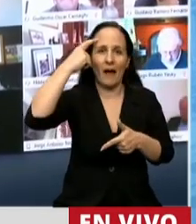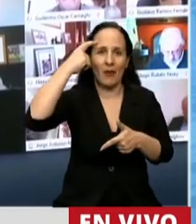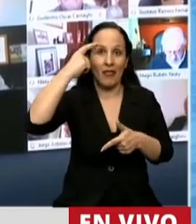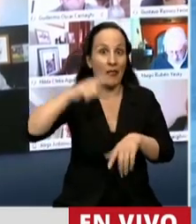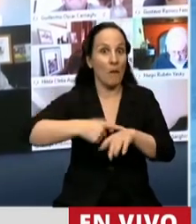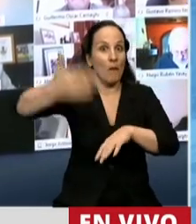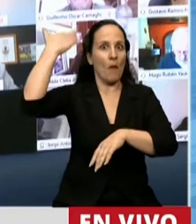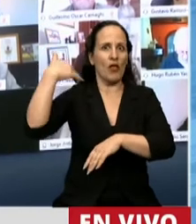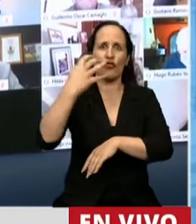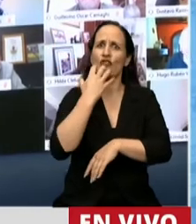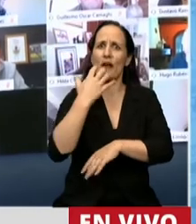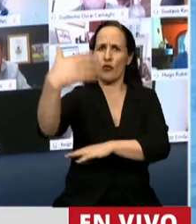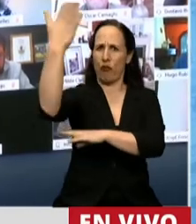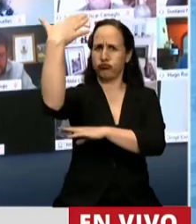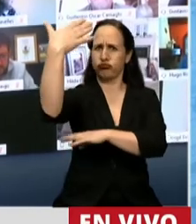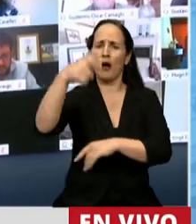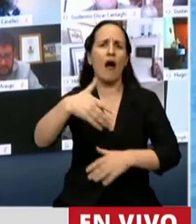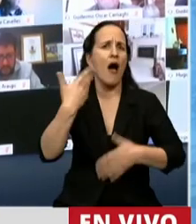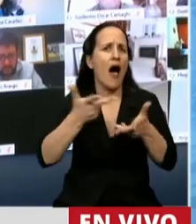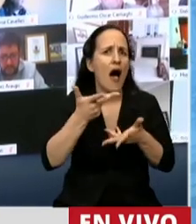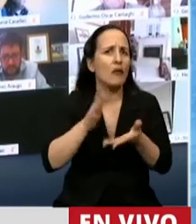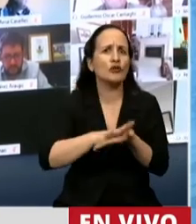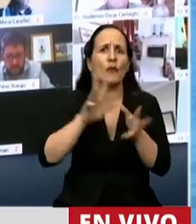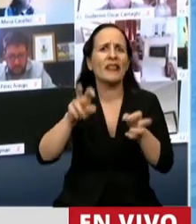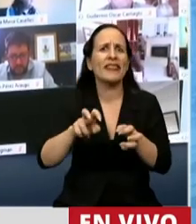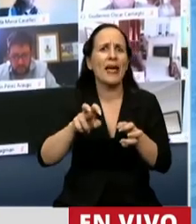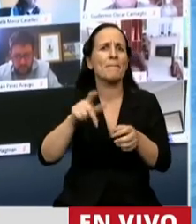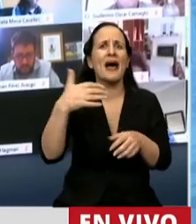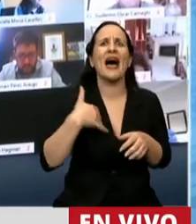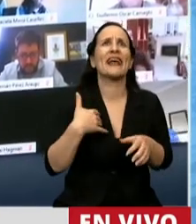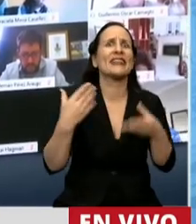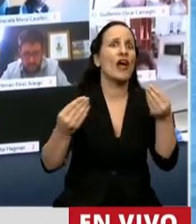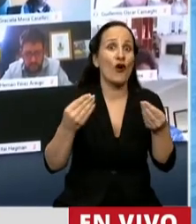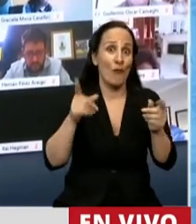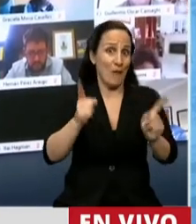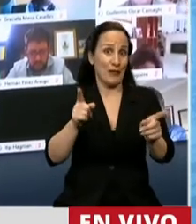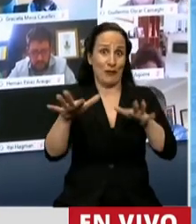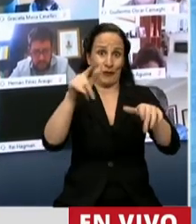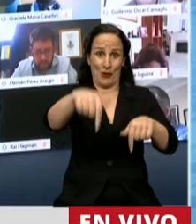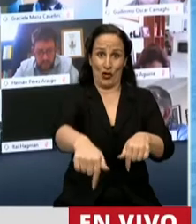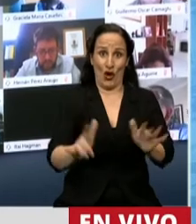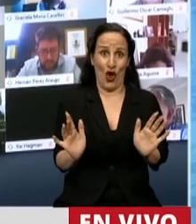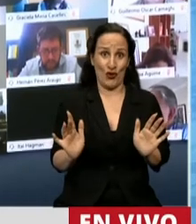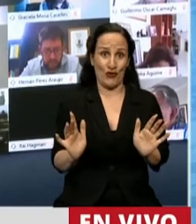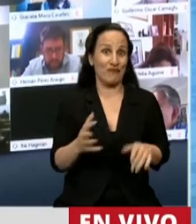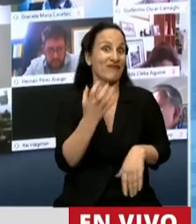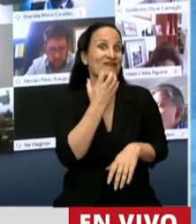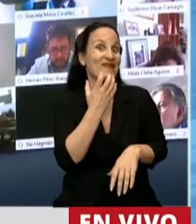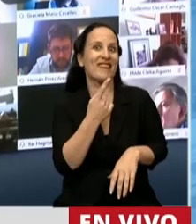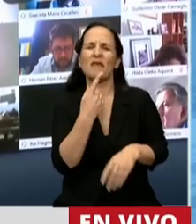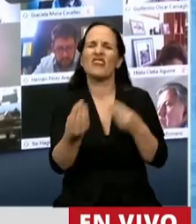discurso, Sarmiento habló de la Argentina de hoy, visionariamente, porque nos dijo que usemos los